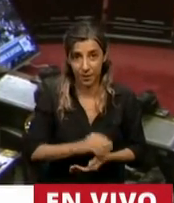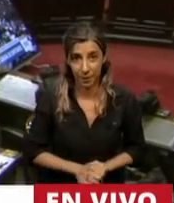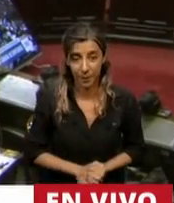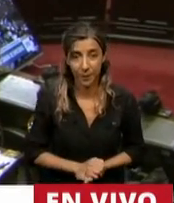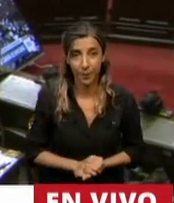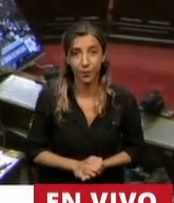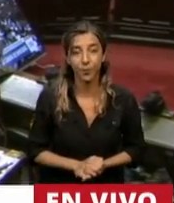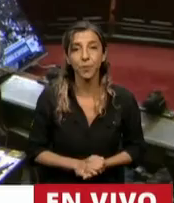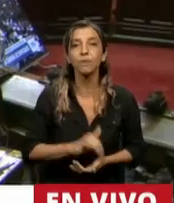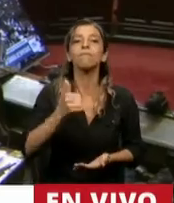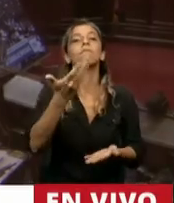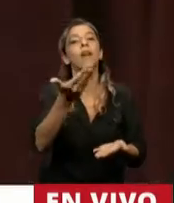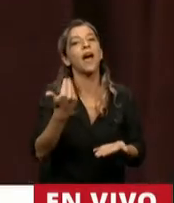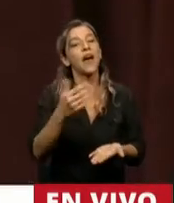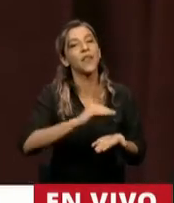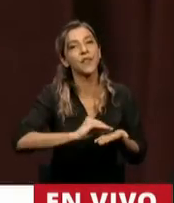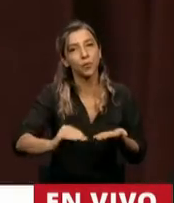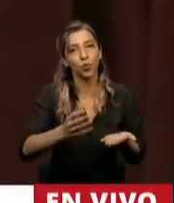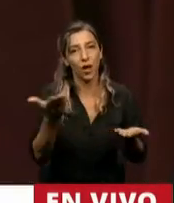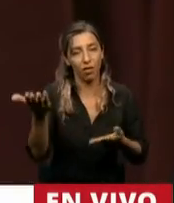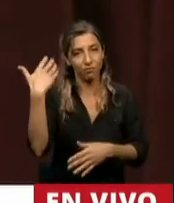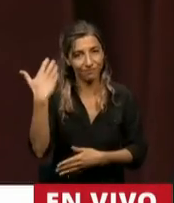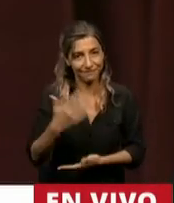Ahora sí, diputado Casareto, en el uso de la palabra.